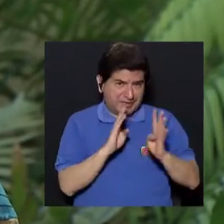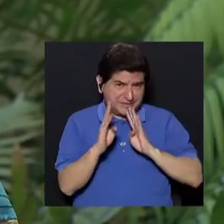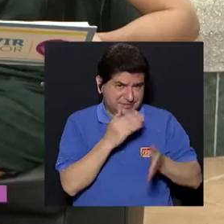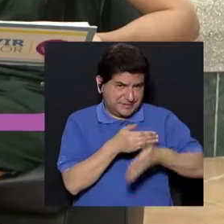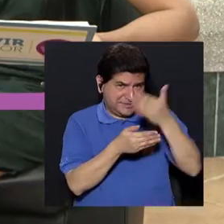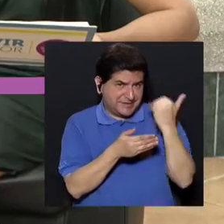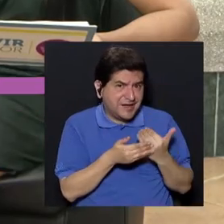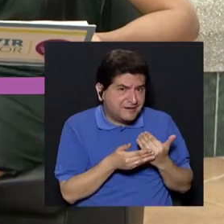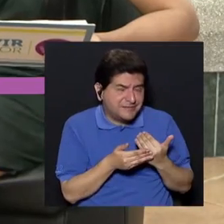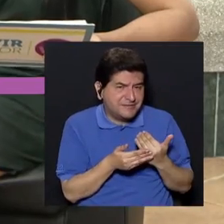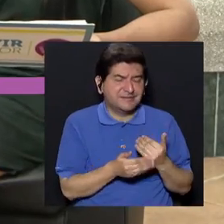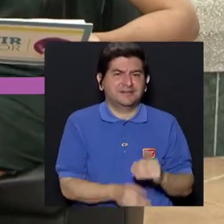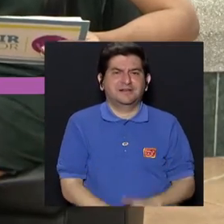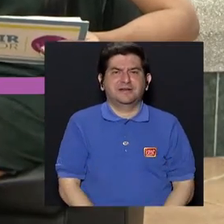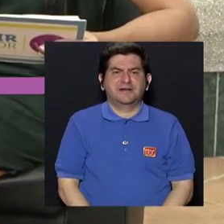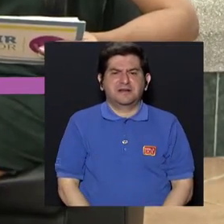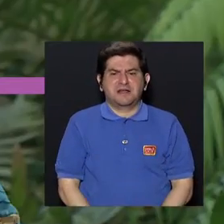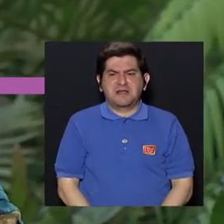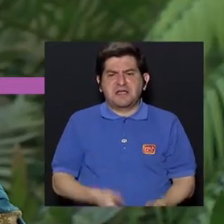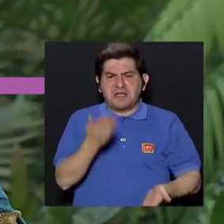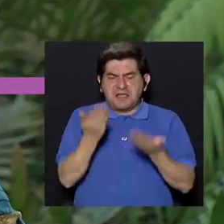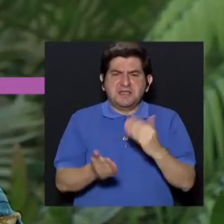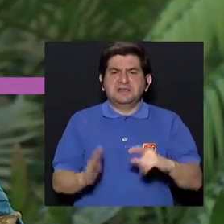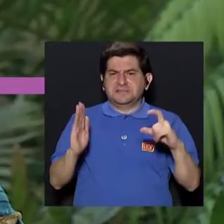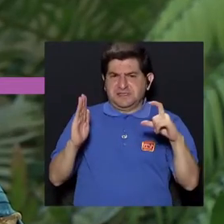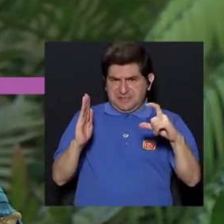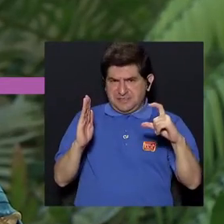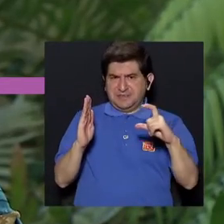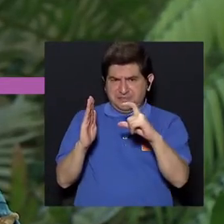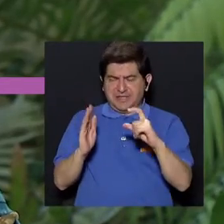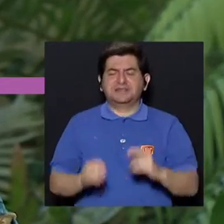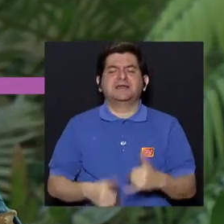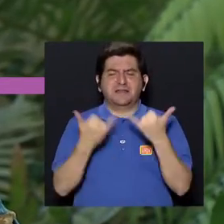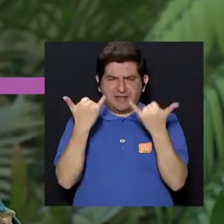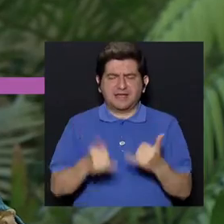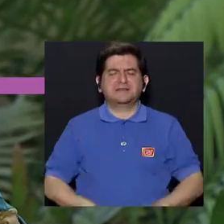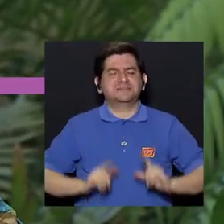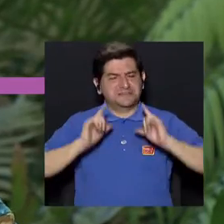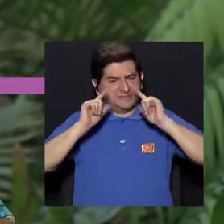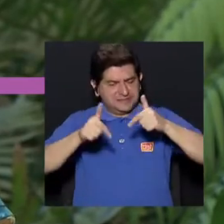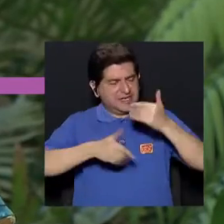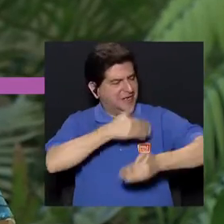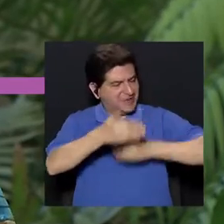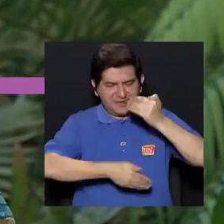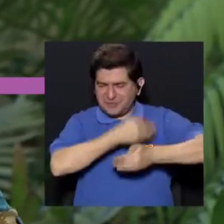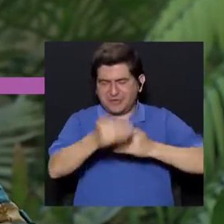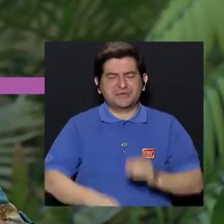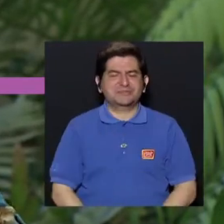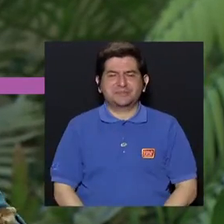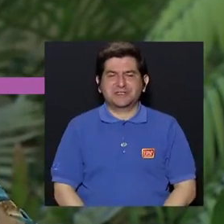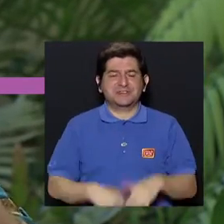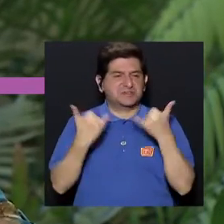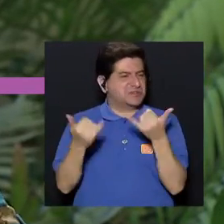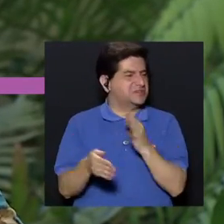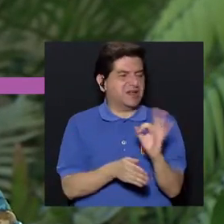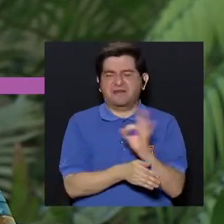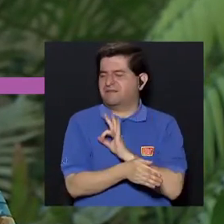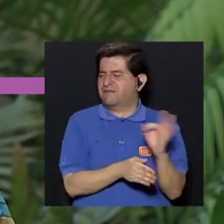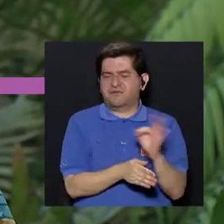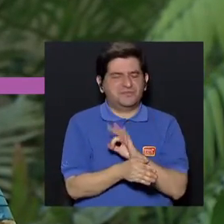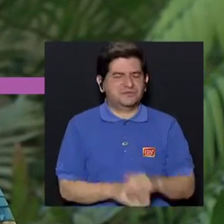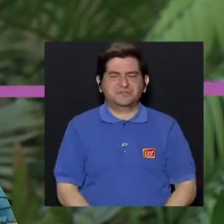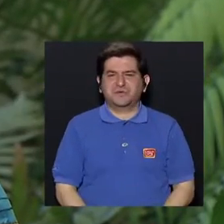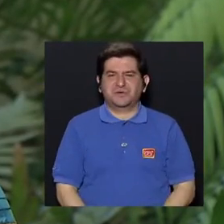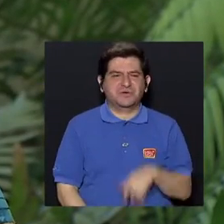hablando, tal vez la batería sí ya sería un desecho como tal, ¿verdad? Ya eso sí hay que tratarlo, porque ya está agotada, ya